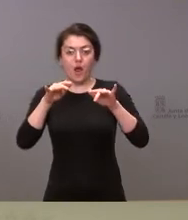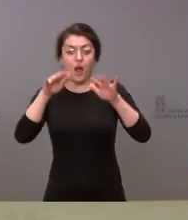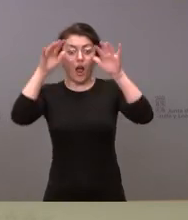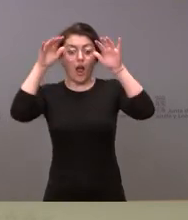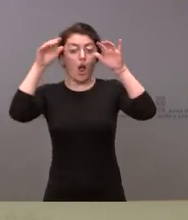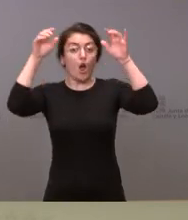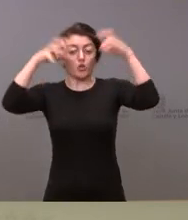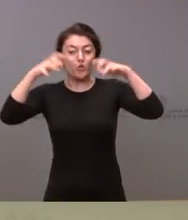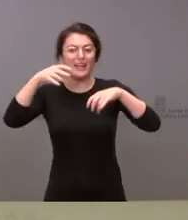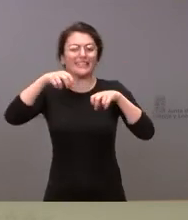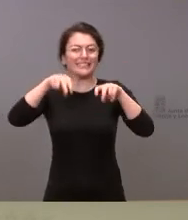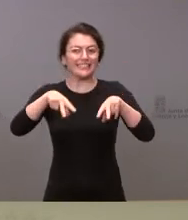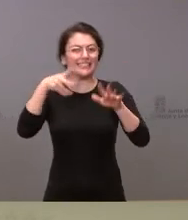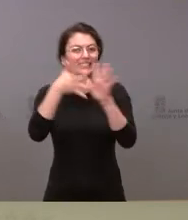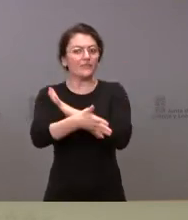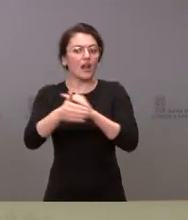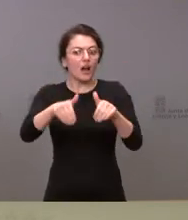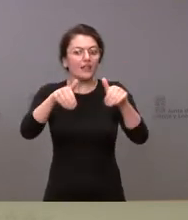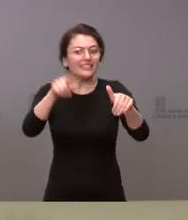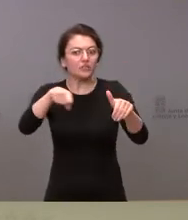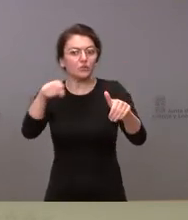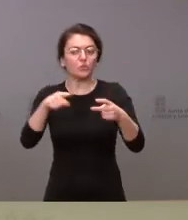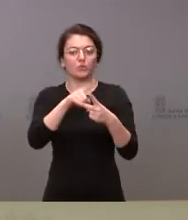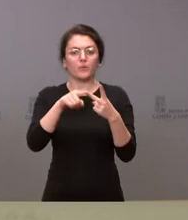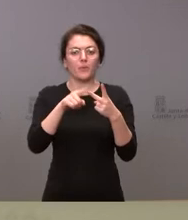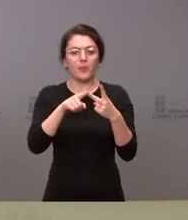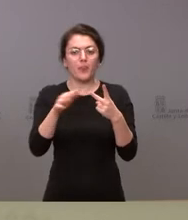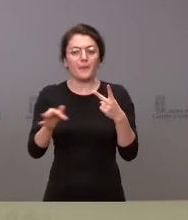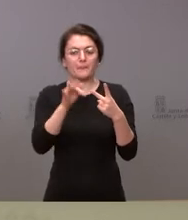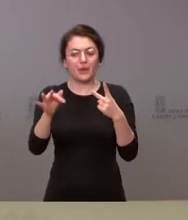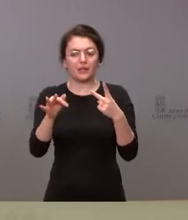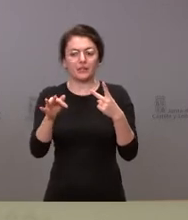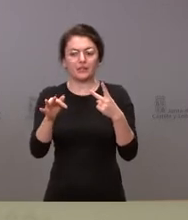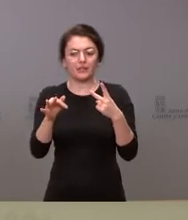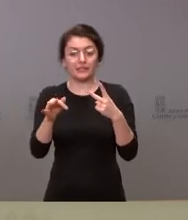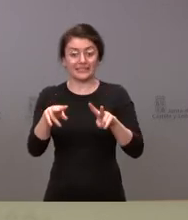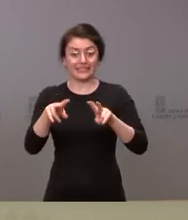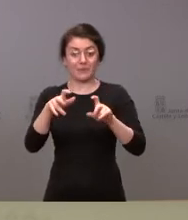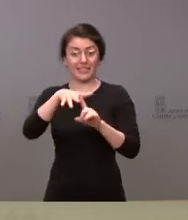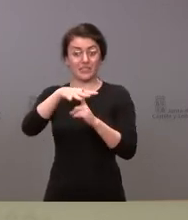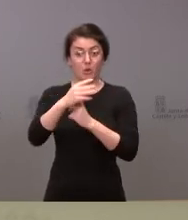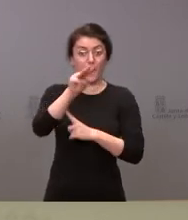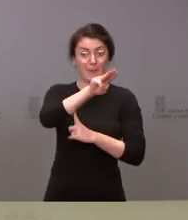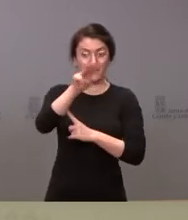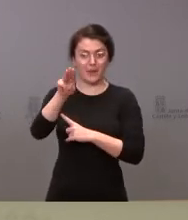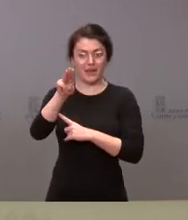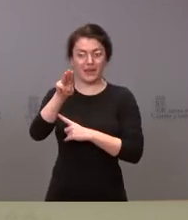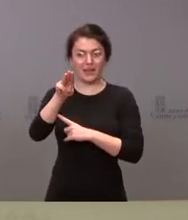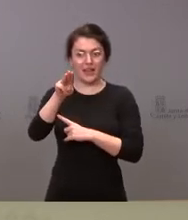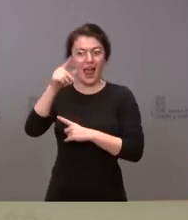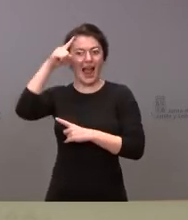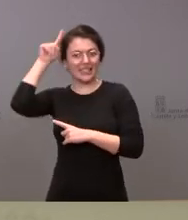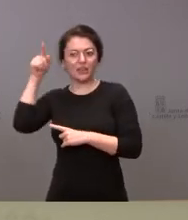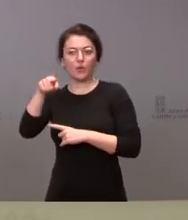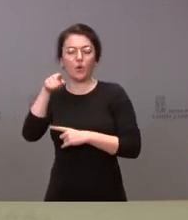en la práctica y luego también preguntarle por la situación del Partido Popular. Pablo Casado se va a mantener al frente del partido